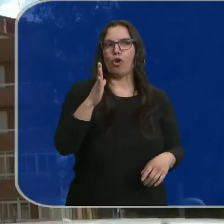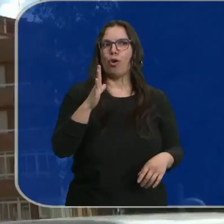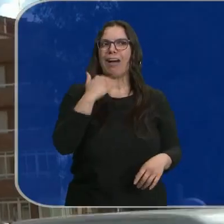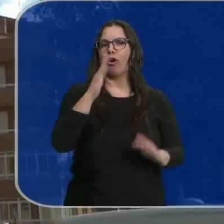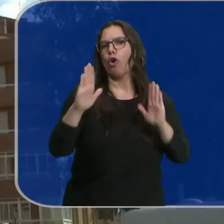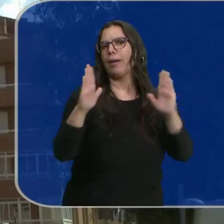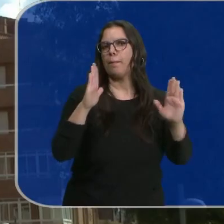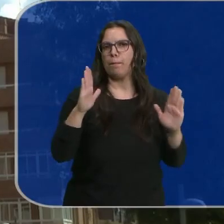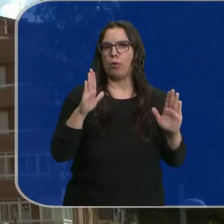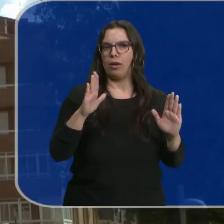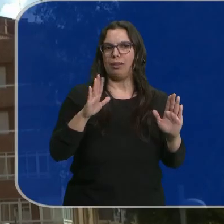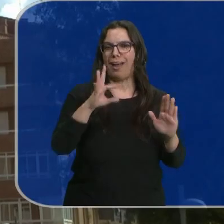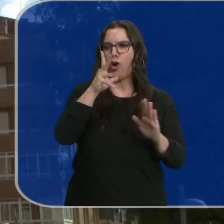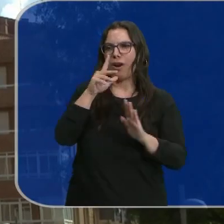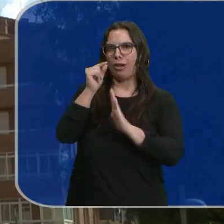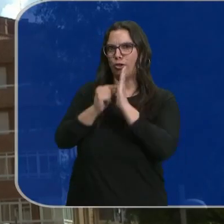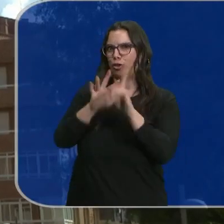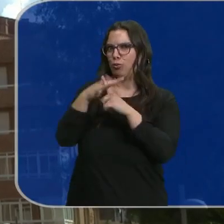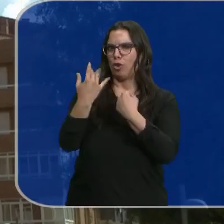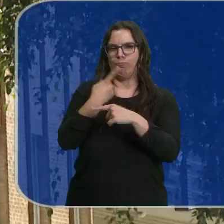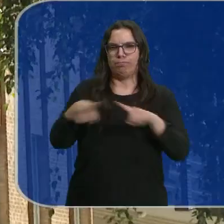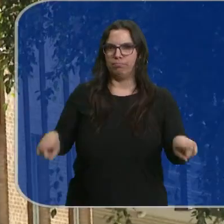algo transitorio y ahora no se dan esas condiciones.